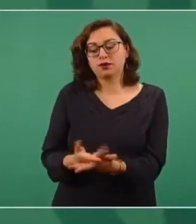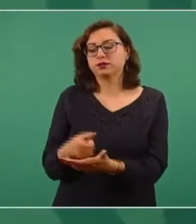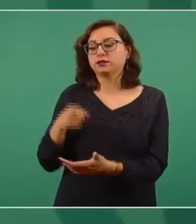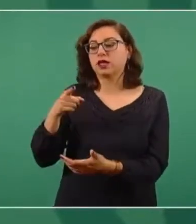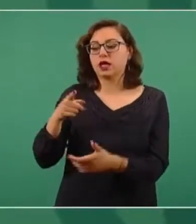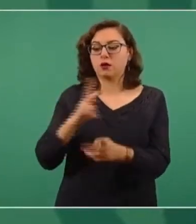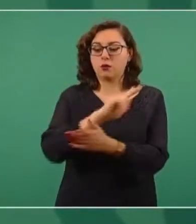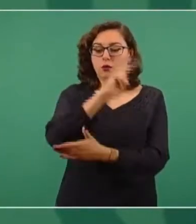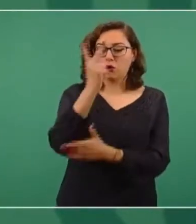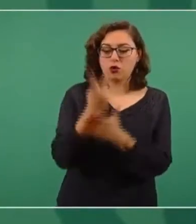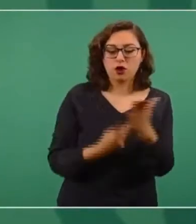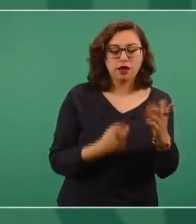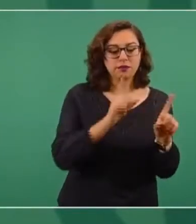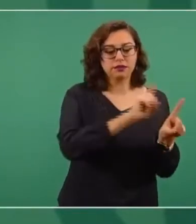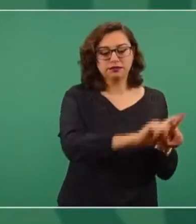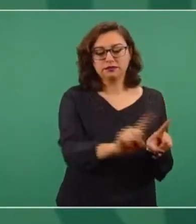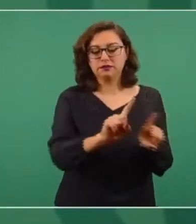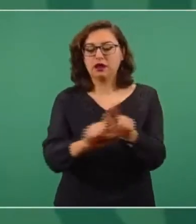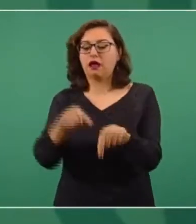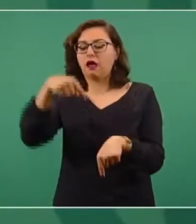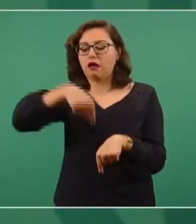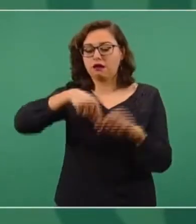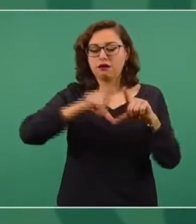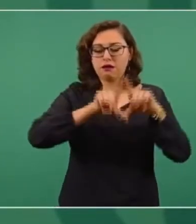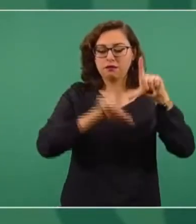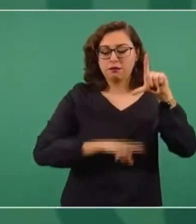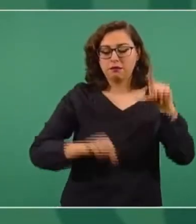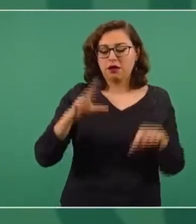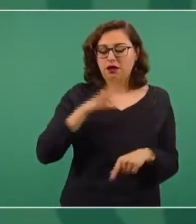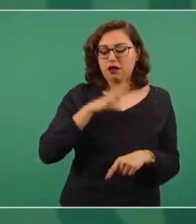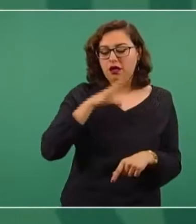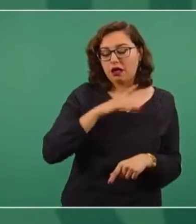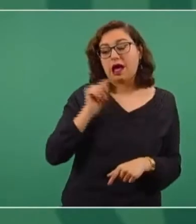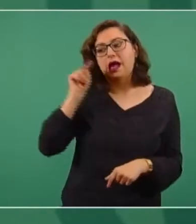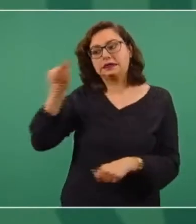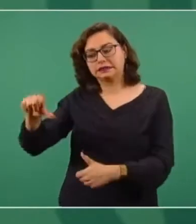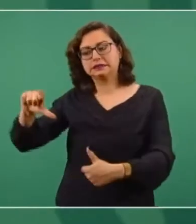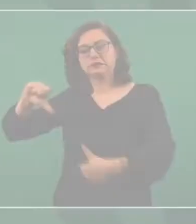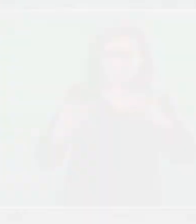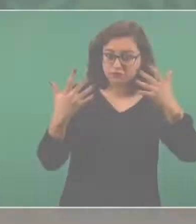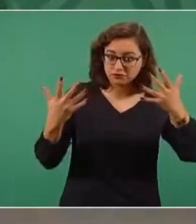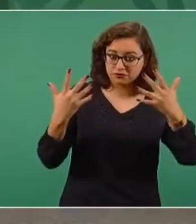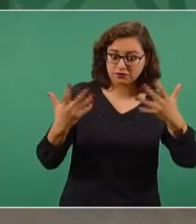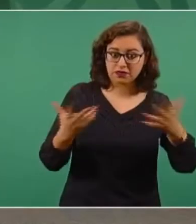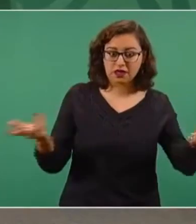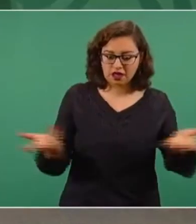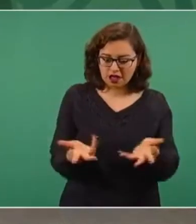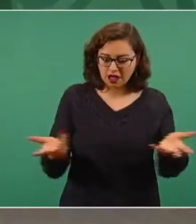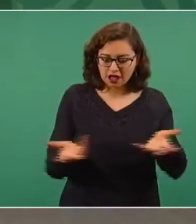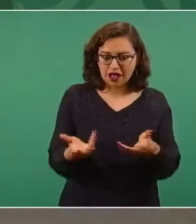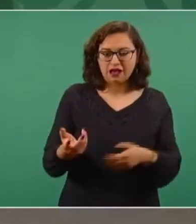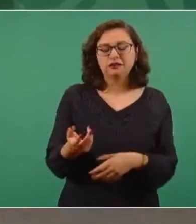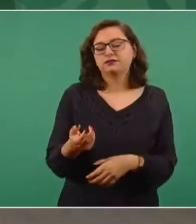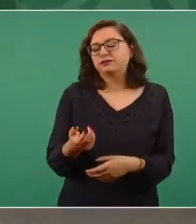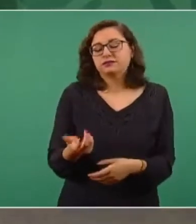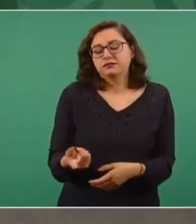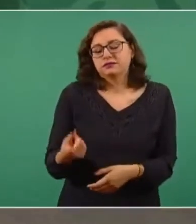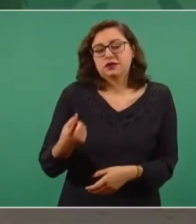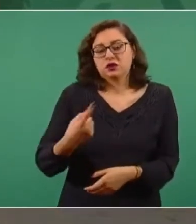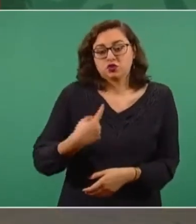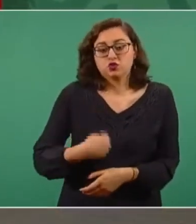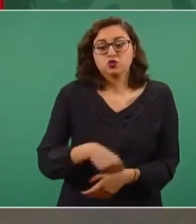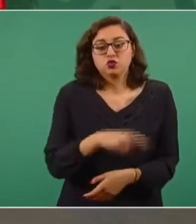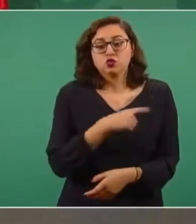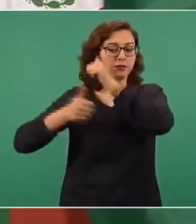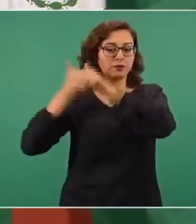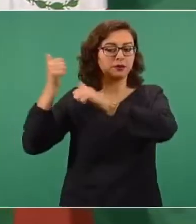centroamericanos el programa Sembrando Vida. Nosotros estamos invirtiendo en